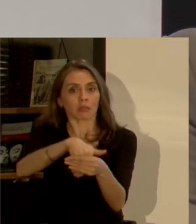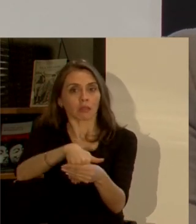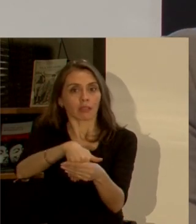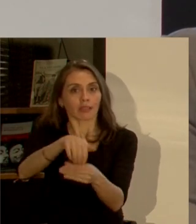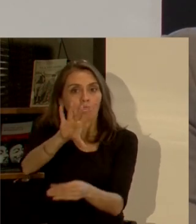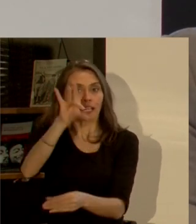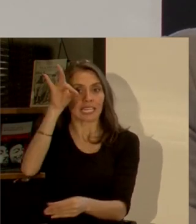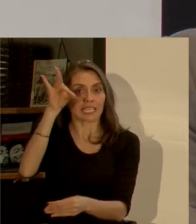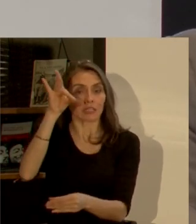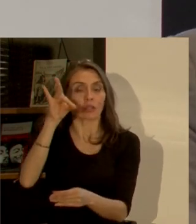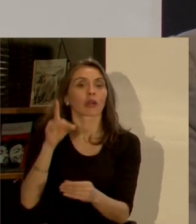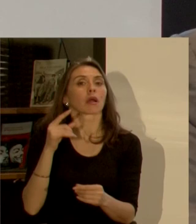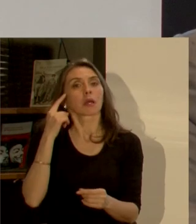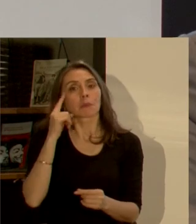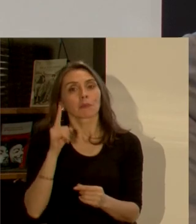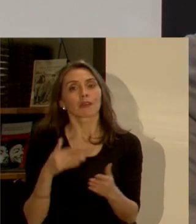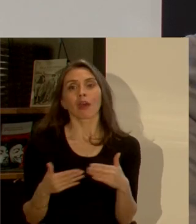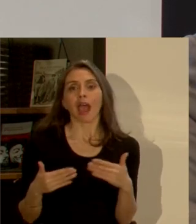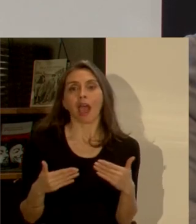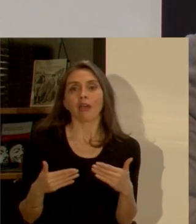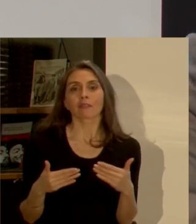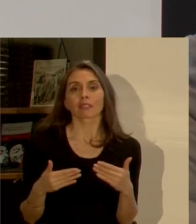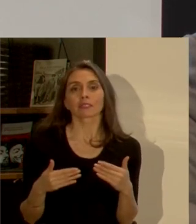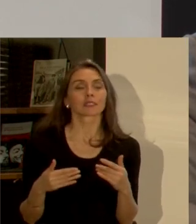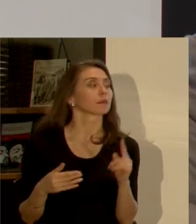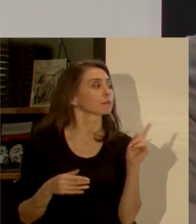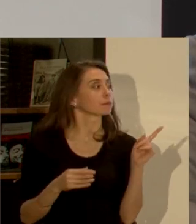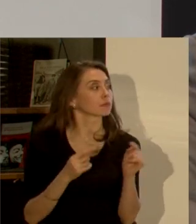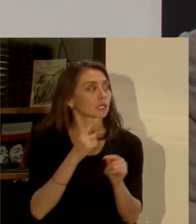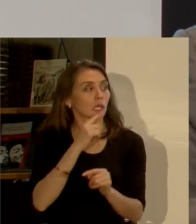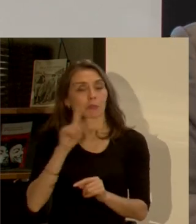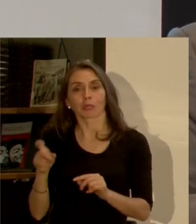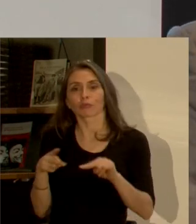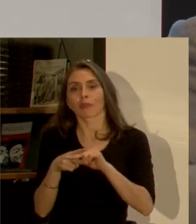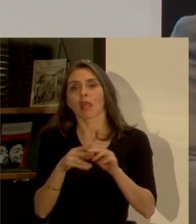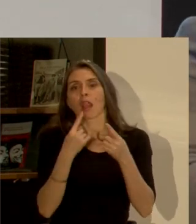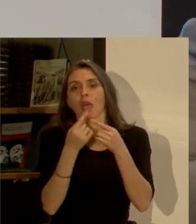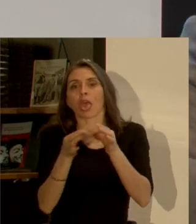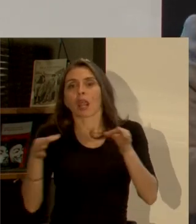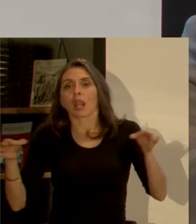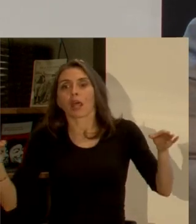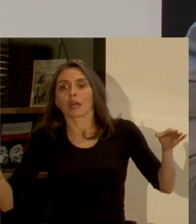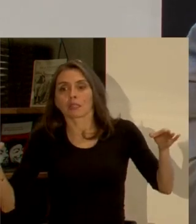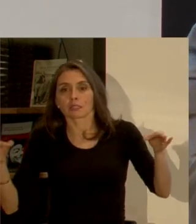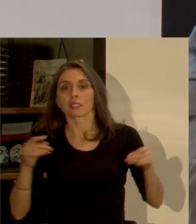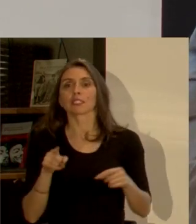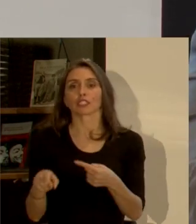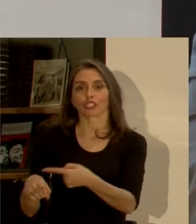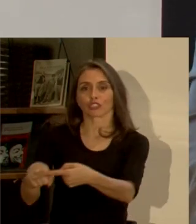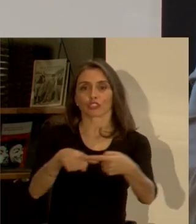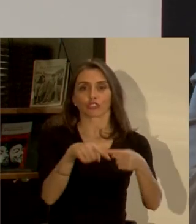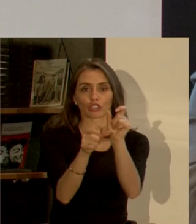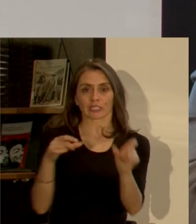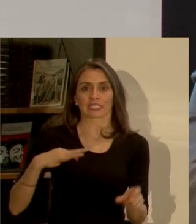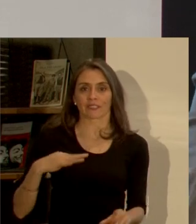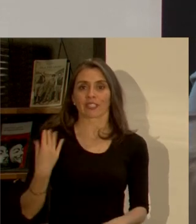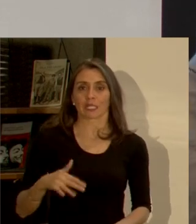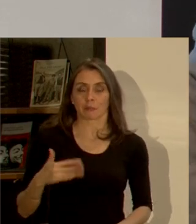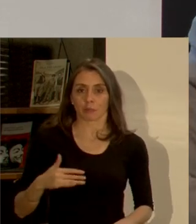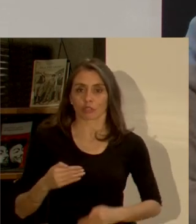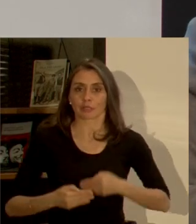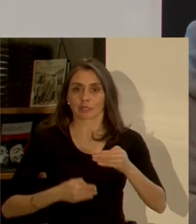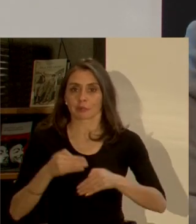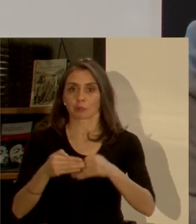no es bien Bernalislav tenemos que terminar pero no me quiero ir sin esta pregunta porque si hablamos que la sociedad civil es fundamental para estos